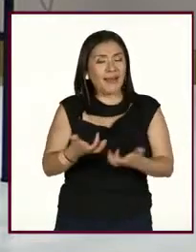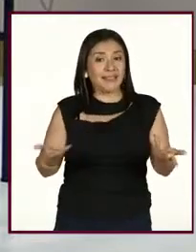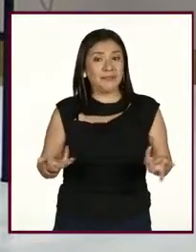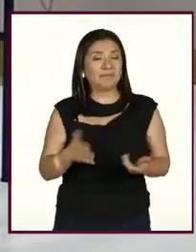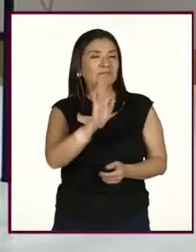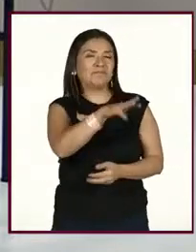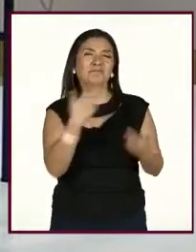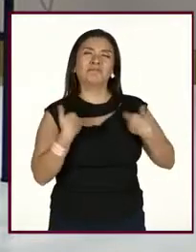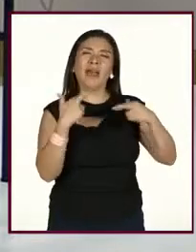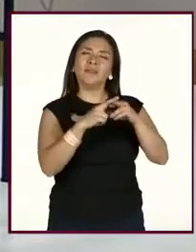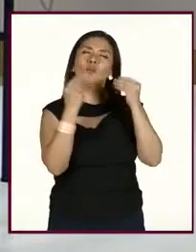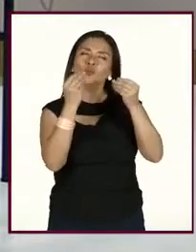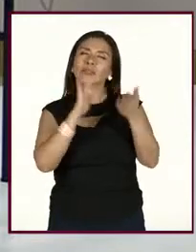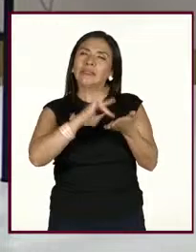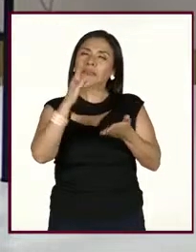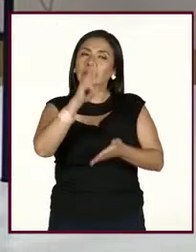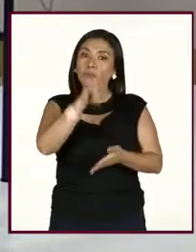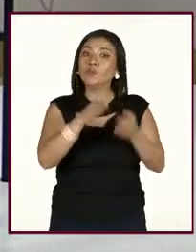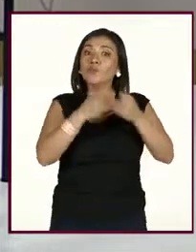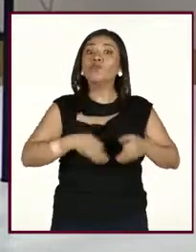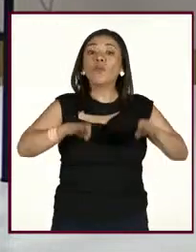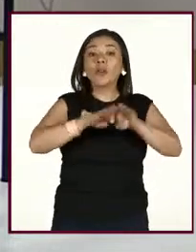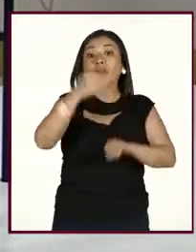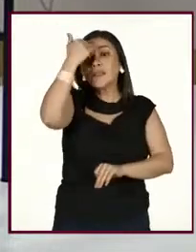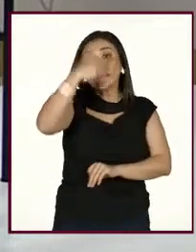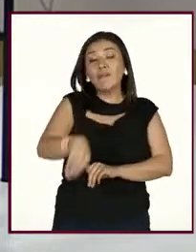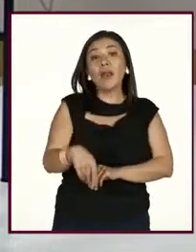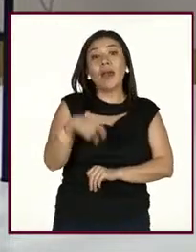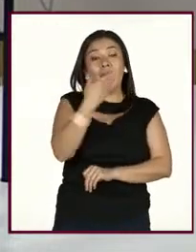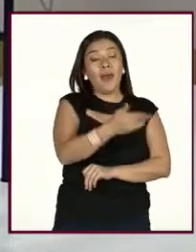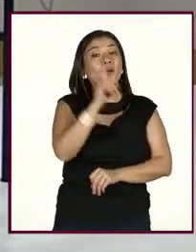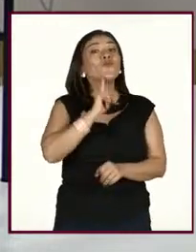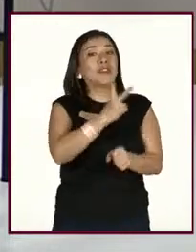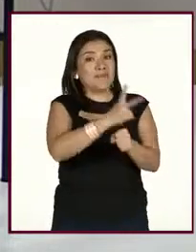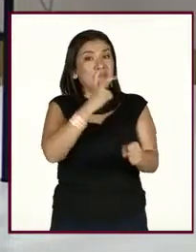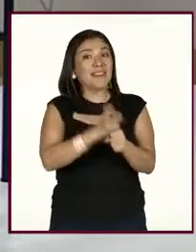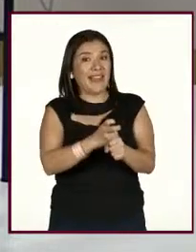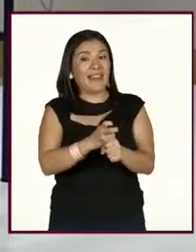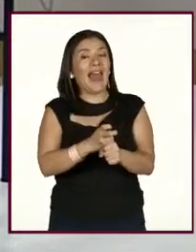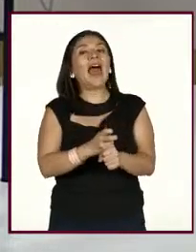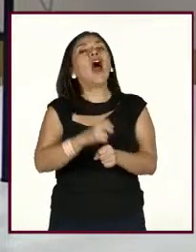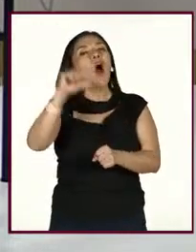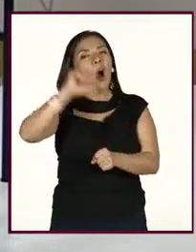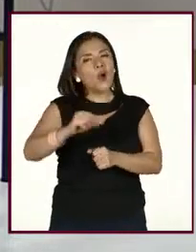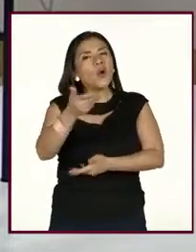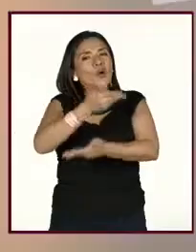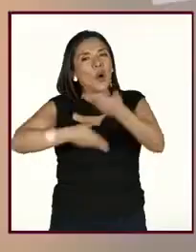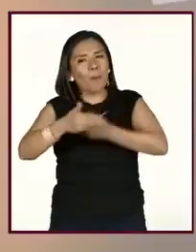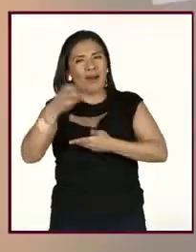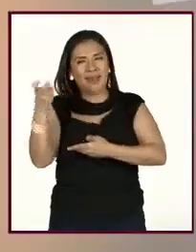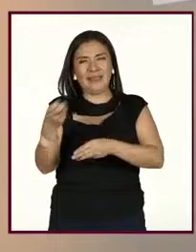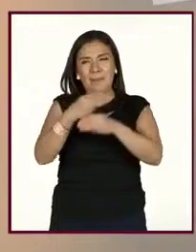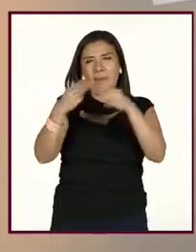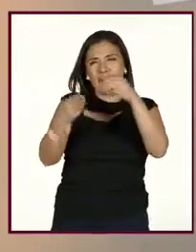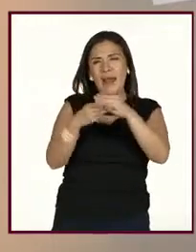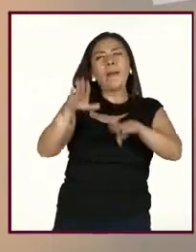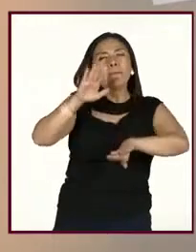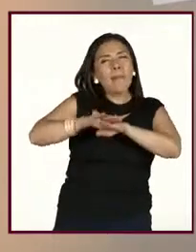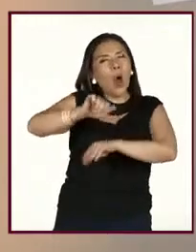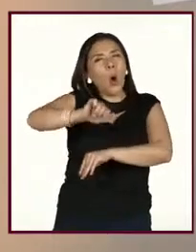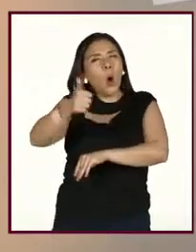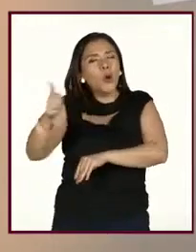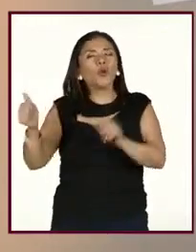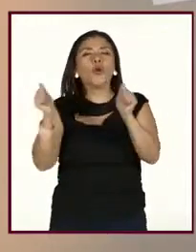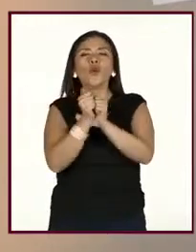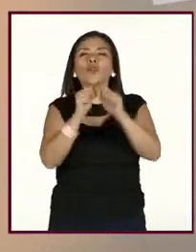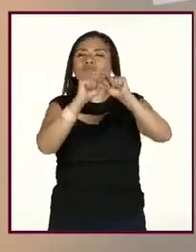Maestra, muchísimas gracias. Es importante comentarles que nuestra invitada va a compartir el material adicional y los